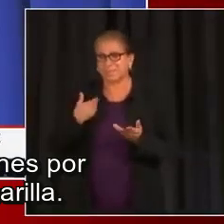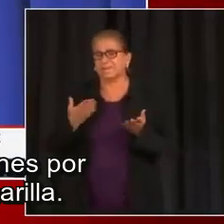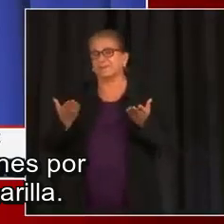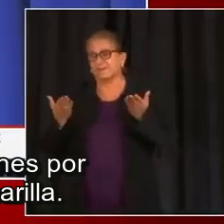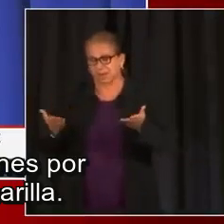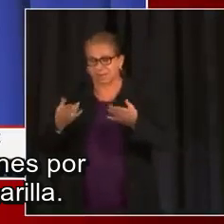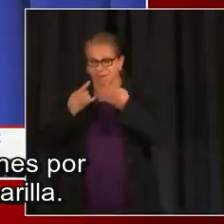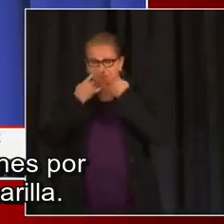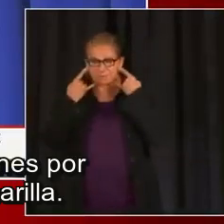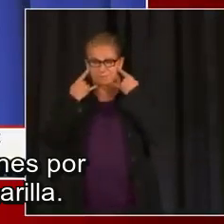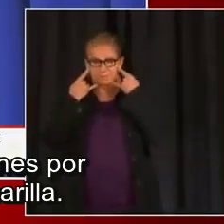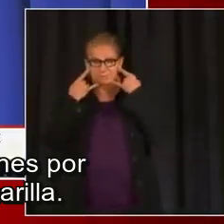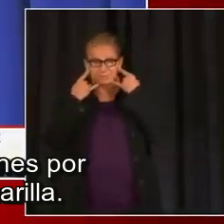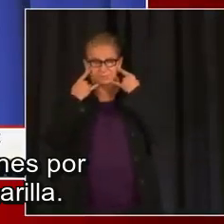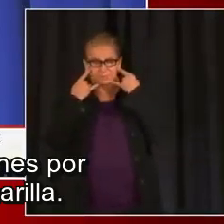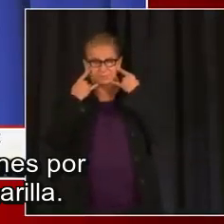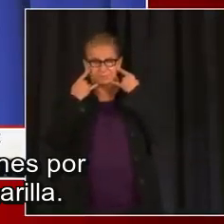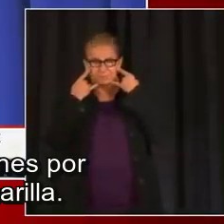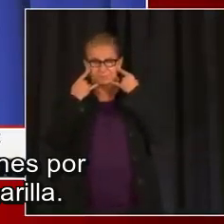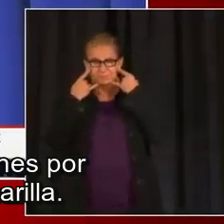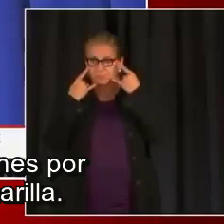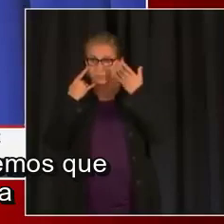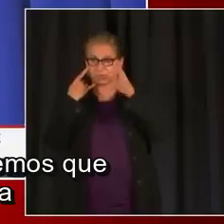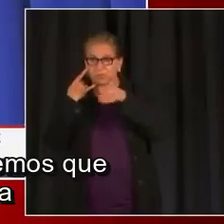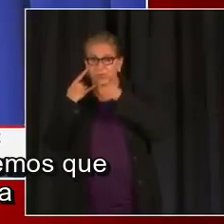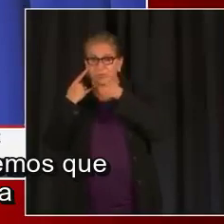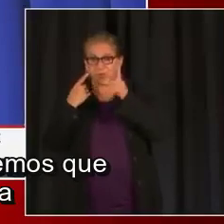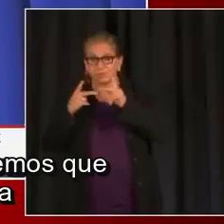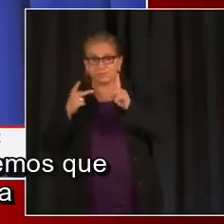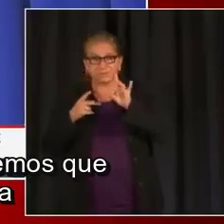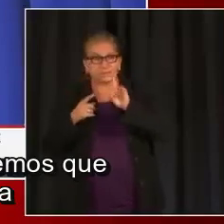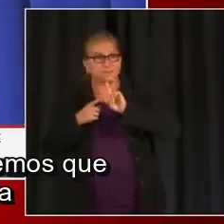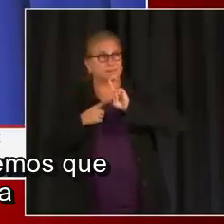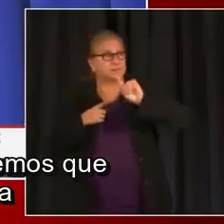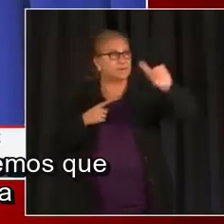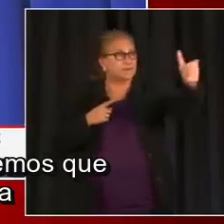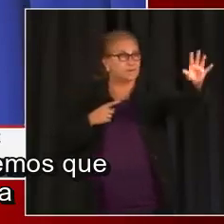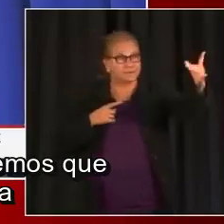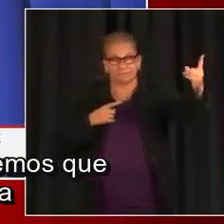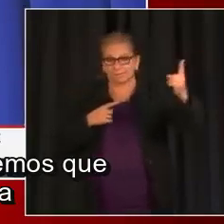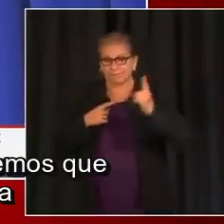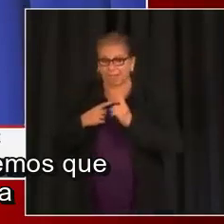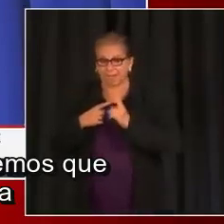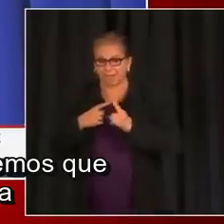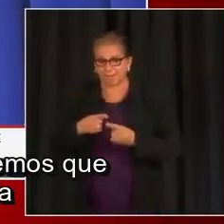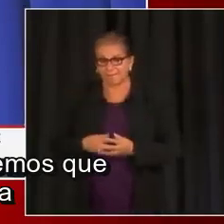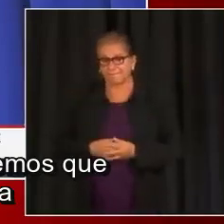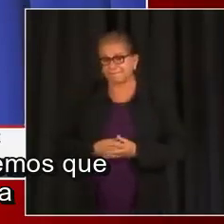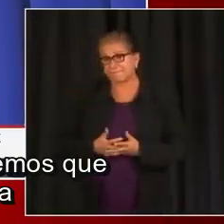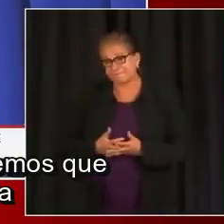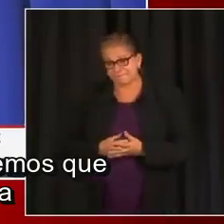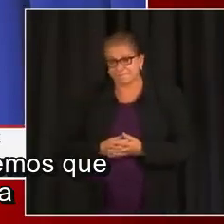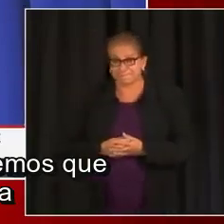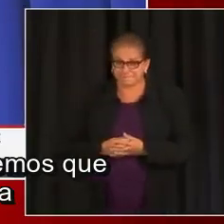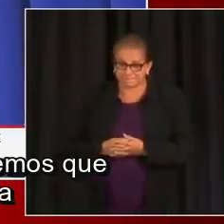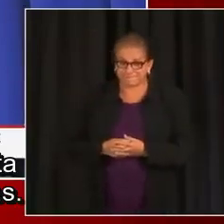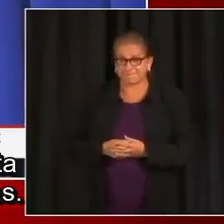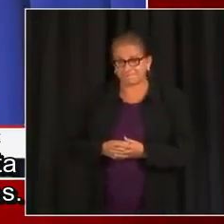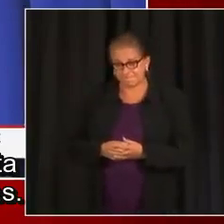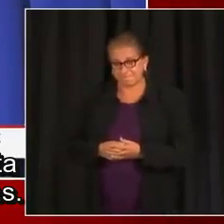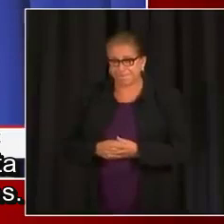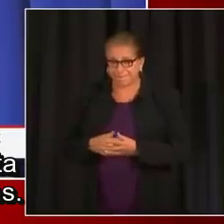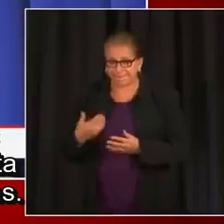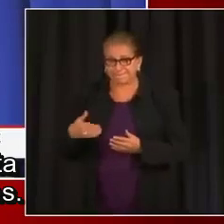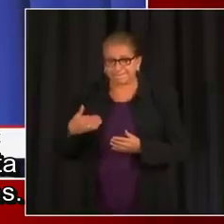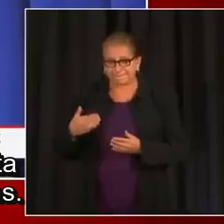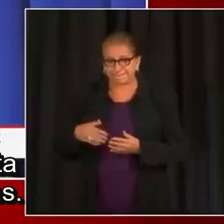razones por las cuales estamos pidiendo que utilicen la mascarilla. Ya es el mandato que regresa porque no queremos que la gente totalmente vacunada